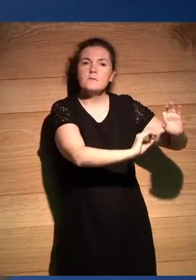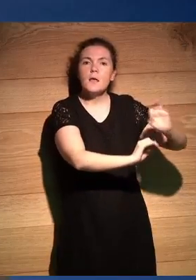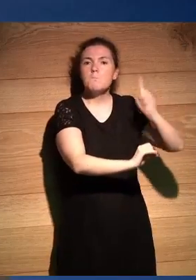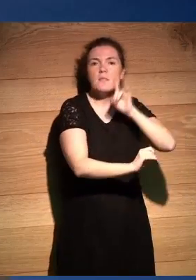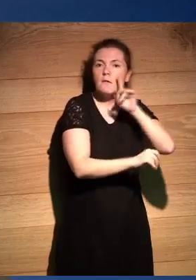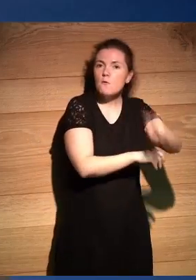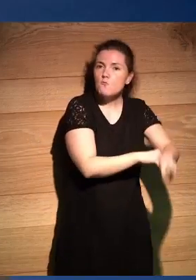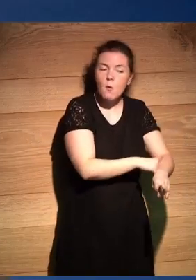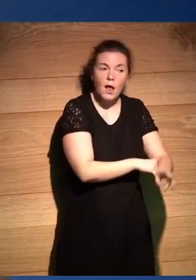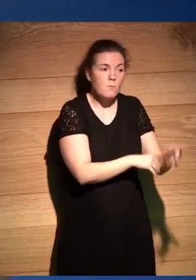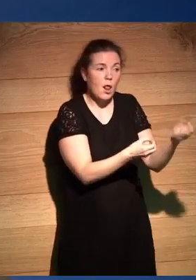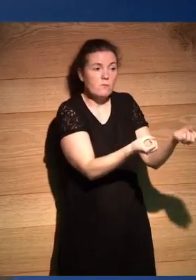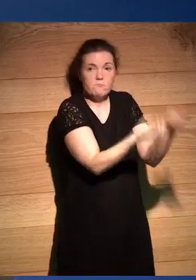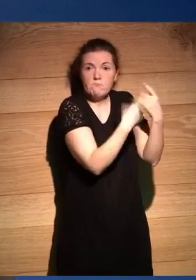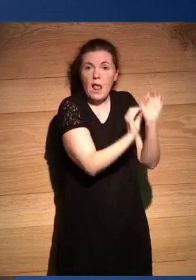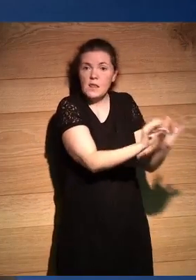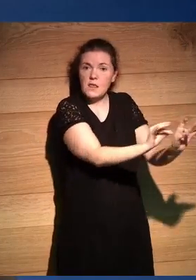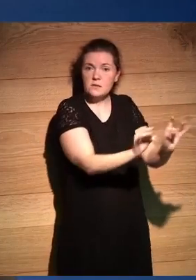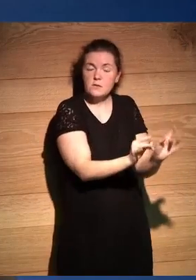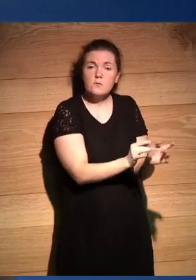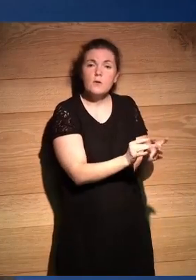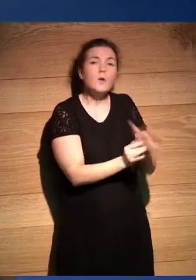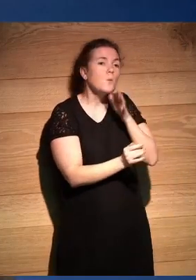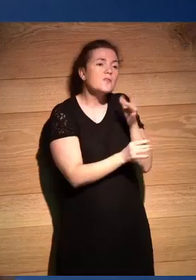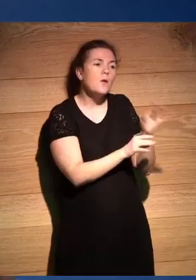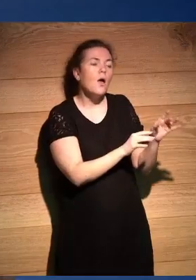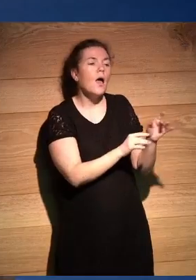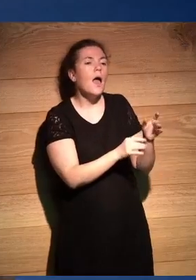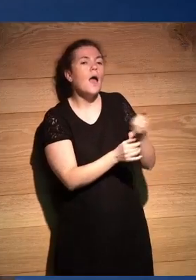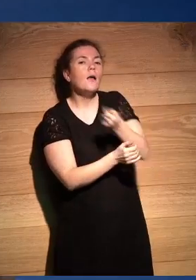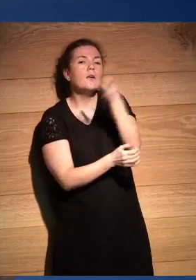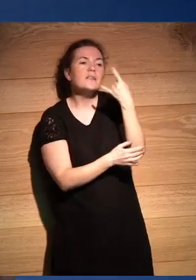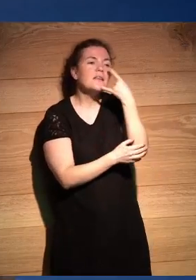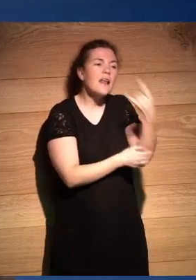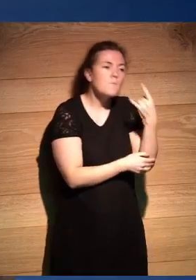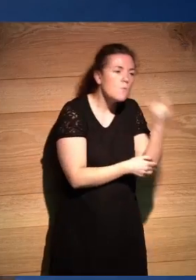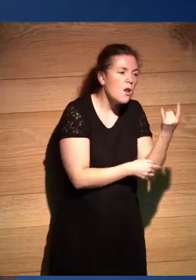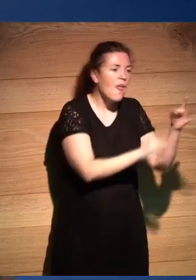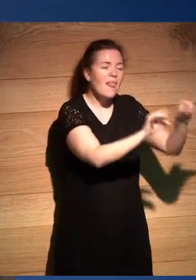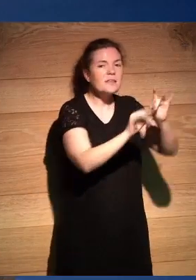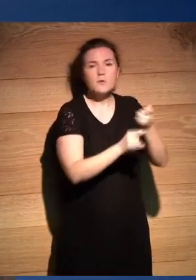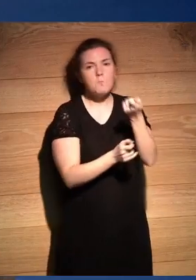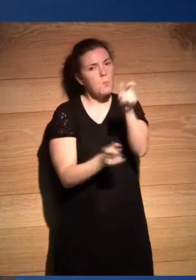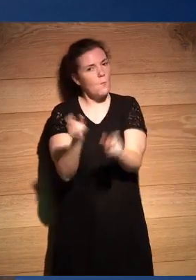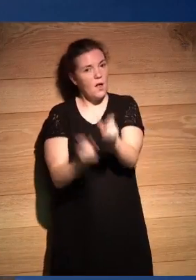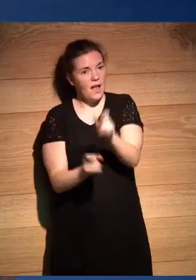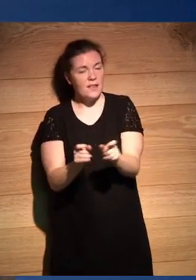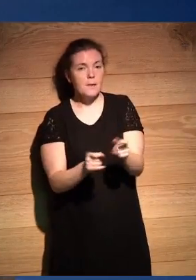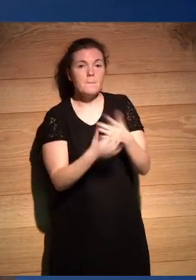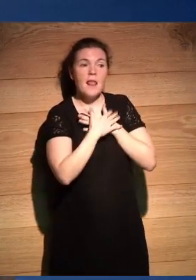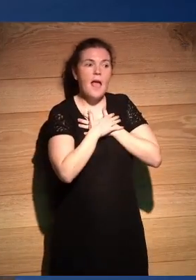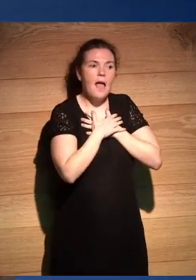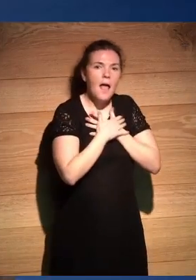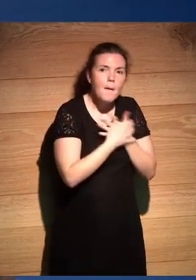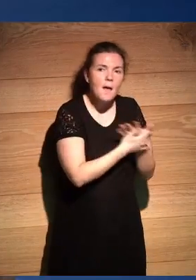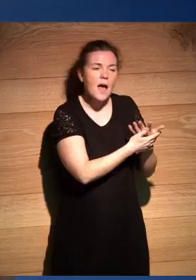parece decirte el desierto y por eso son muy pocos los que se enamoran del desierto para amar su descarnada y